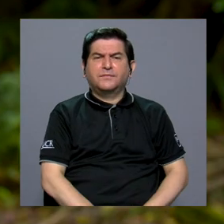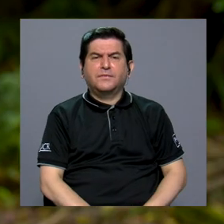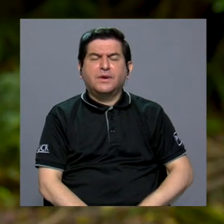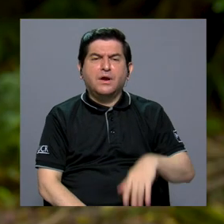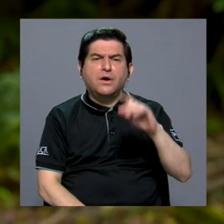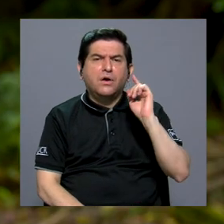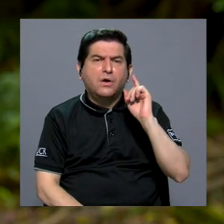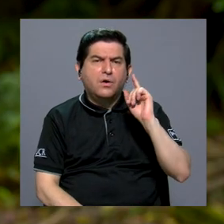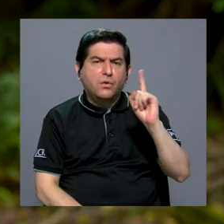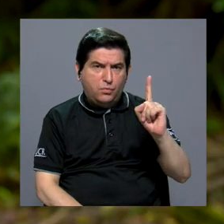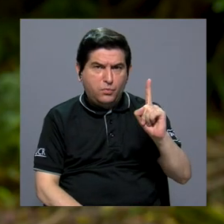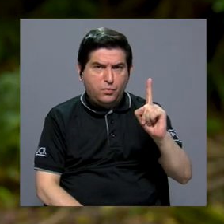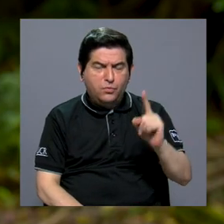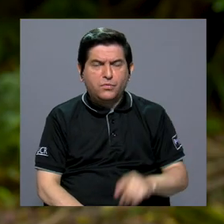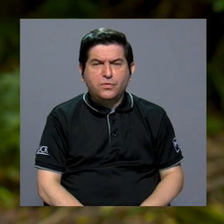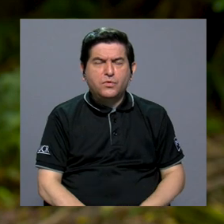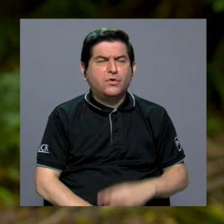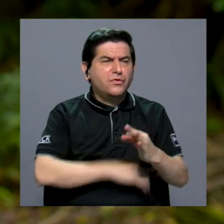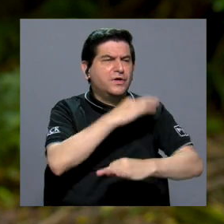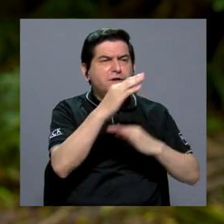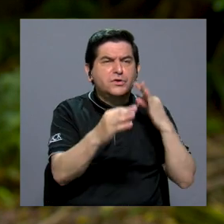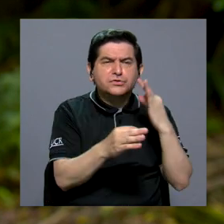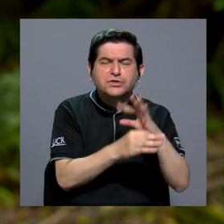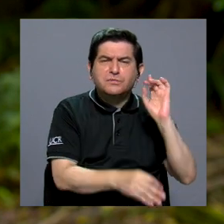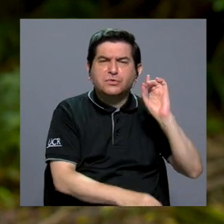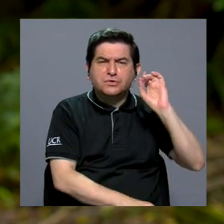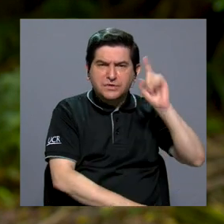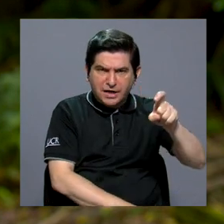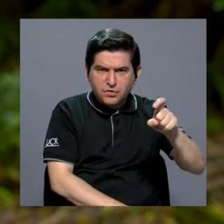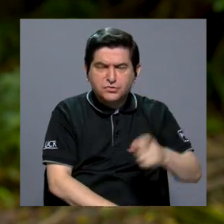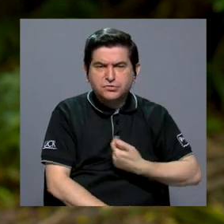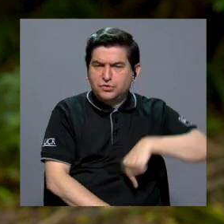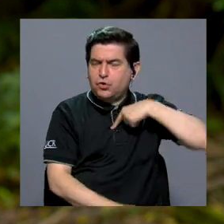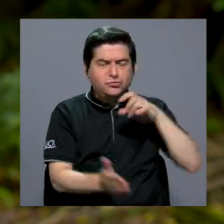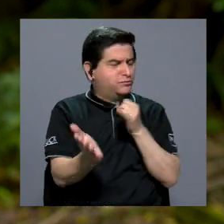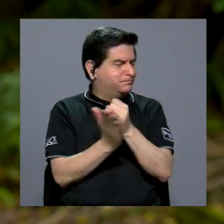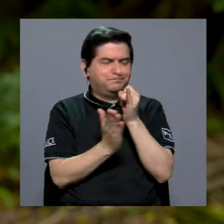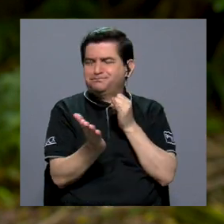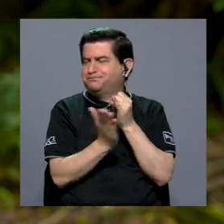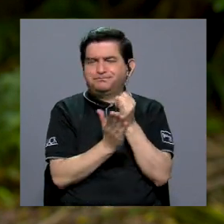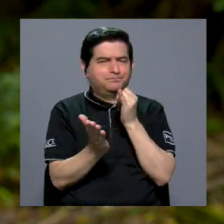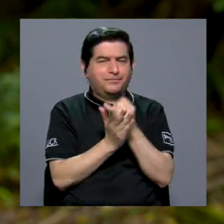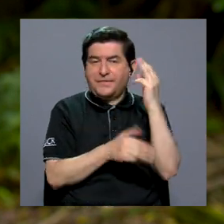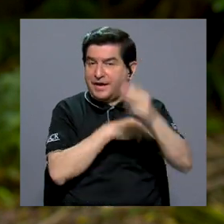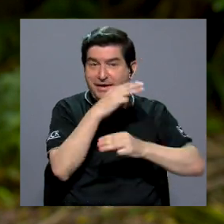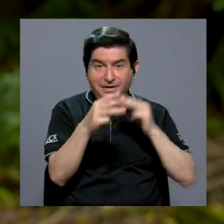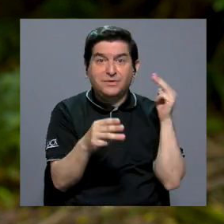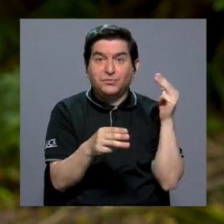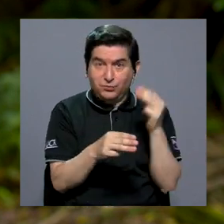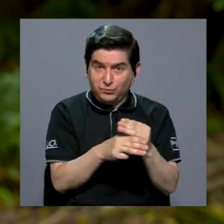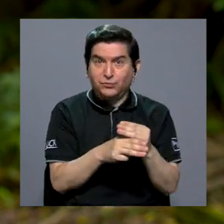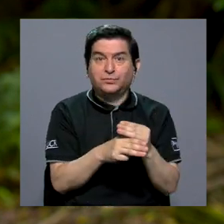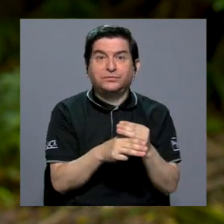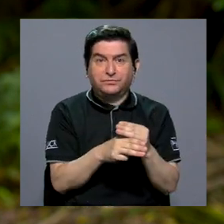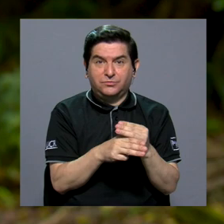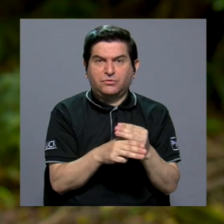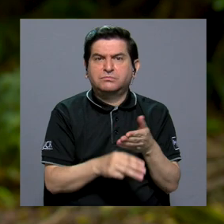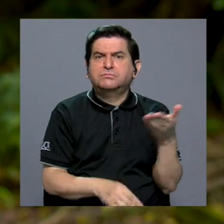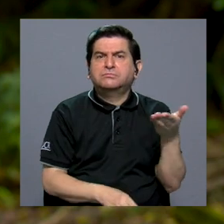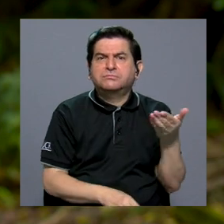uno de los fenotipos o de los diagnósticos que no hemos investigado a nivel mundial